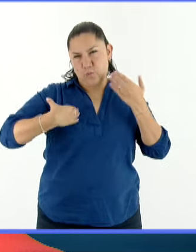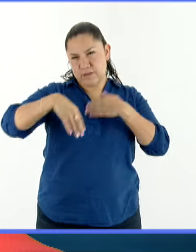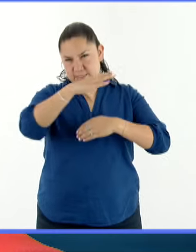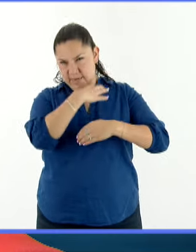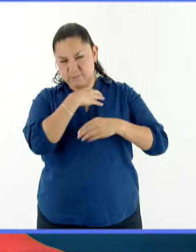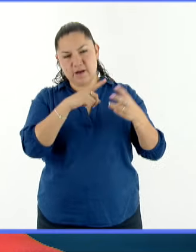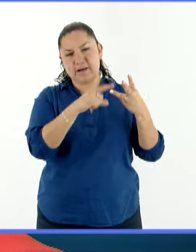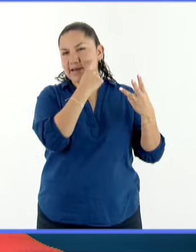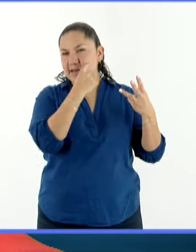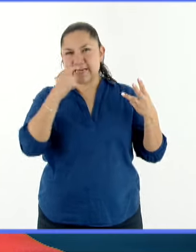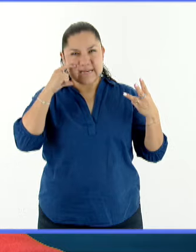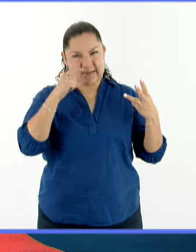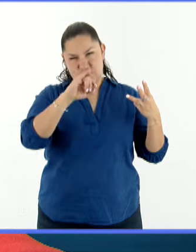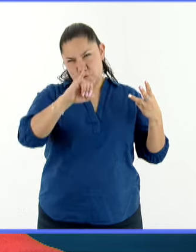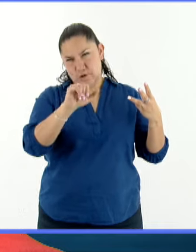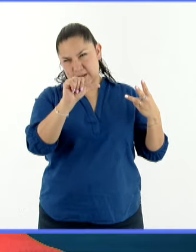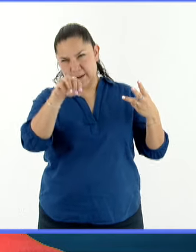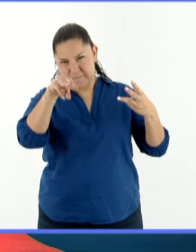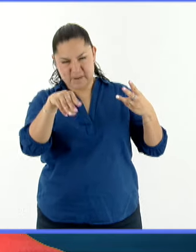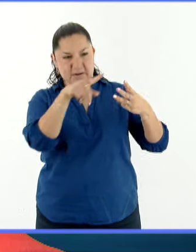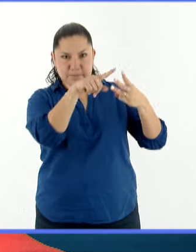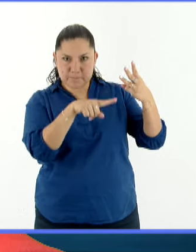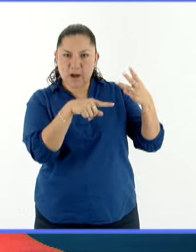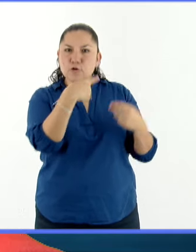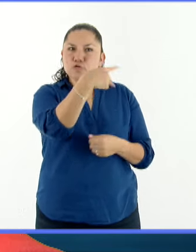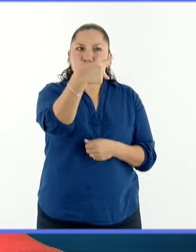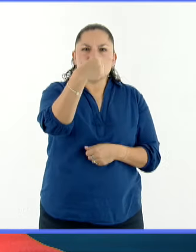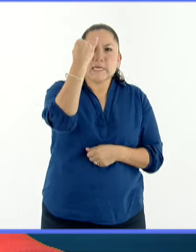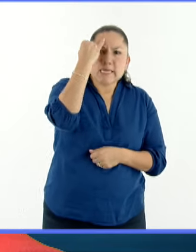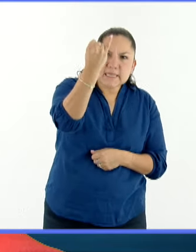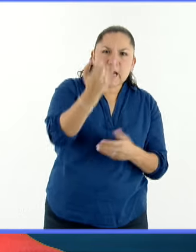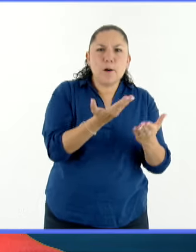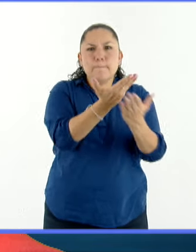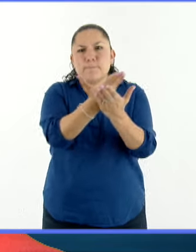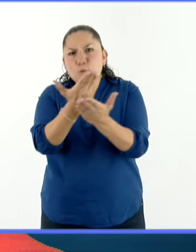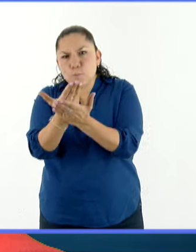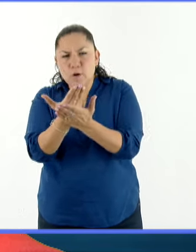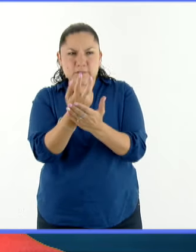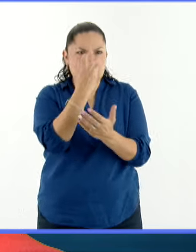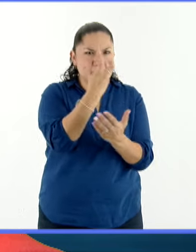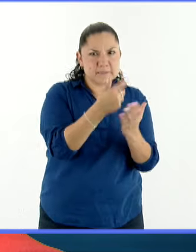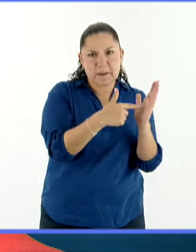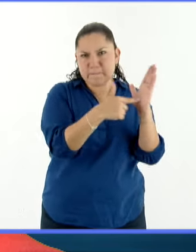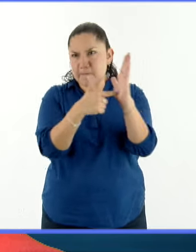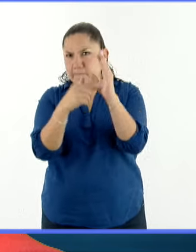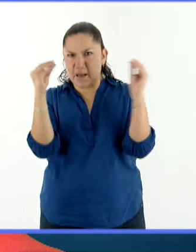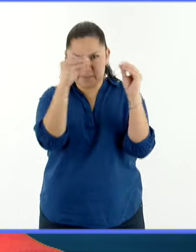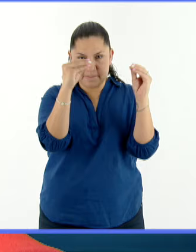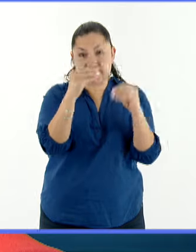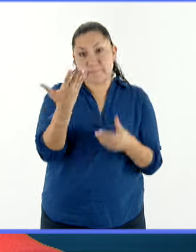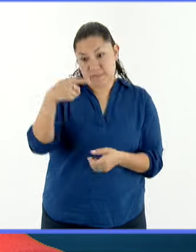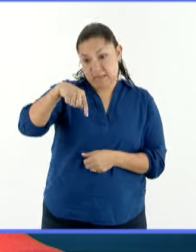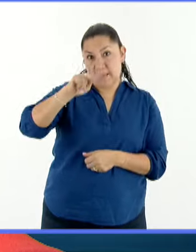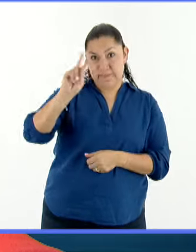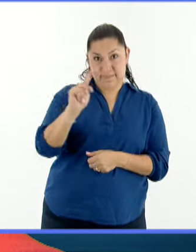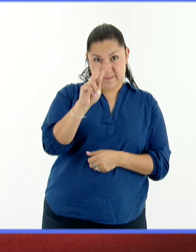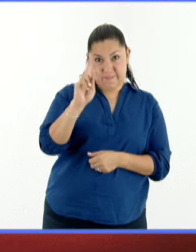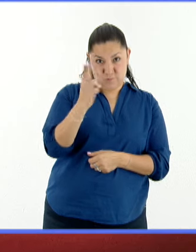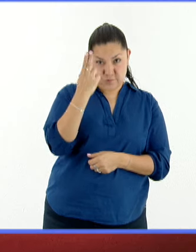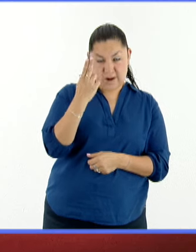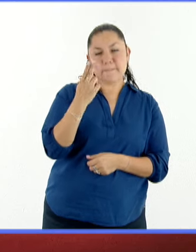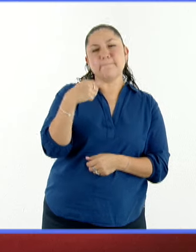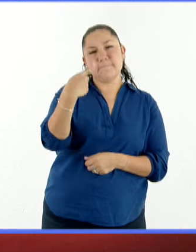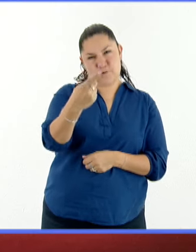Maynes estarán exponiendo sus ideas y sus propuestas de campaña. La cita es a las 8 de la noche aquí en la señal de TV UNAM.